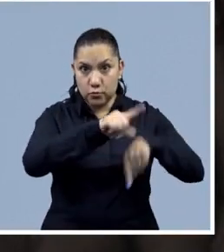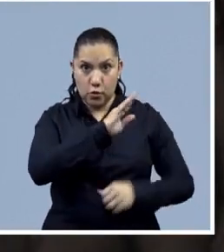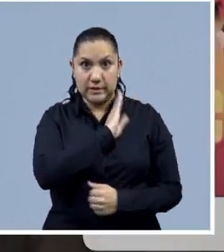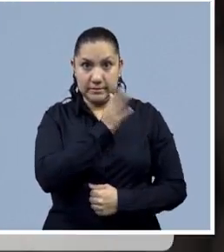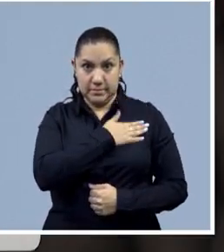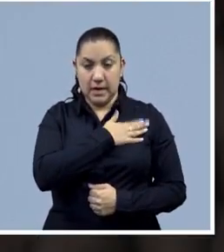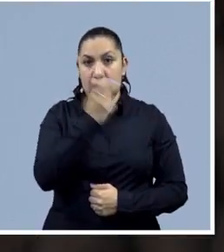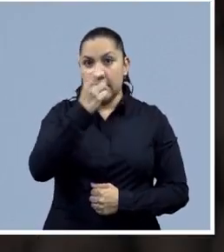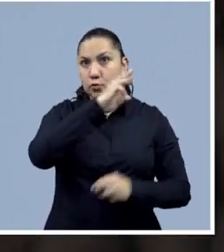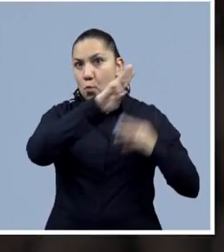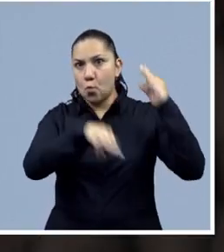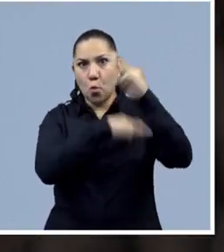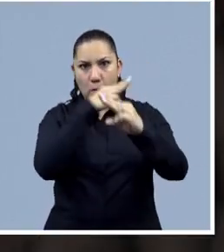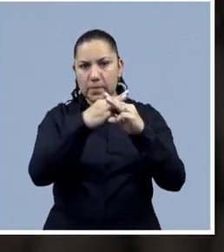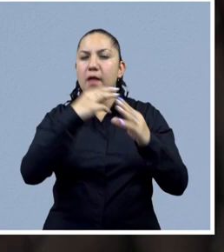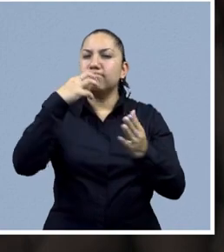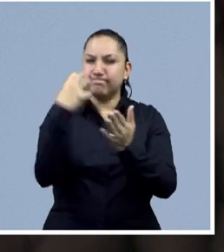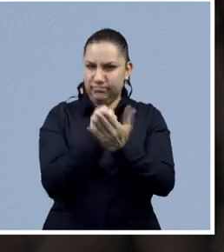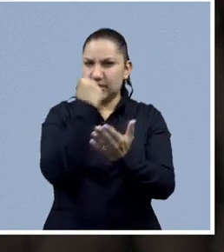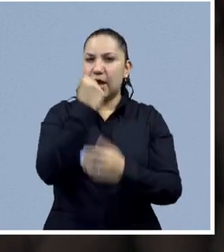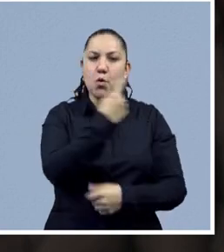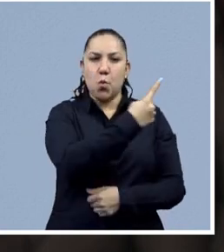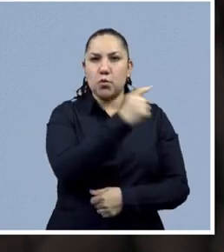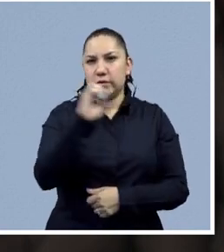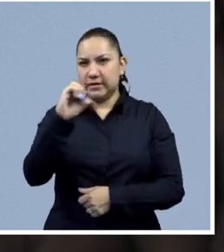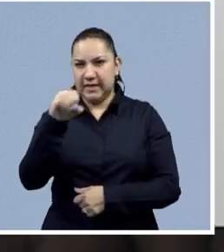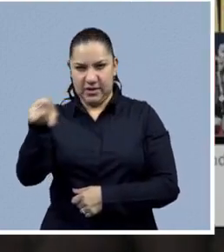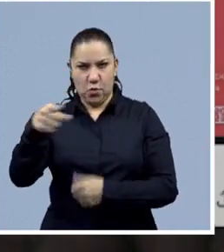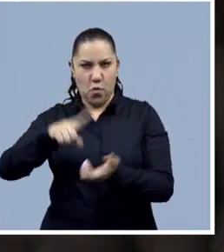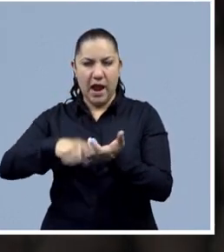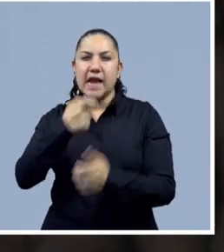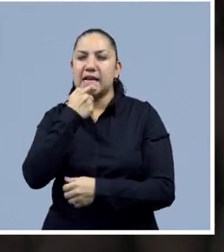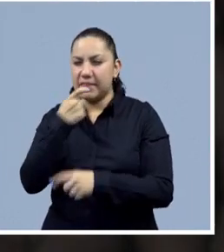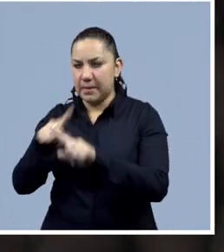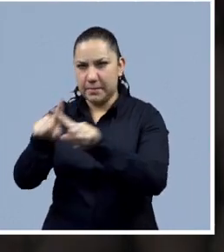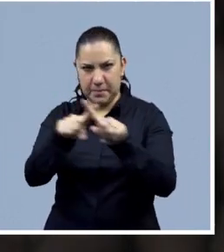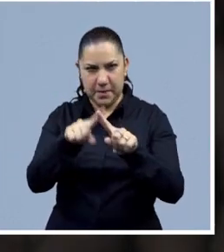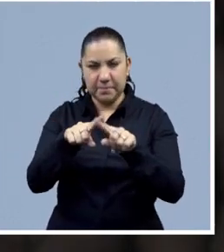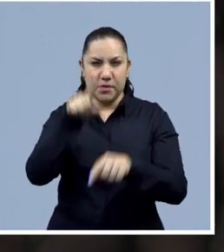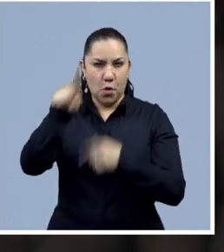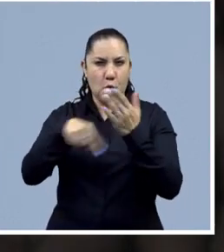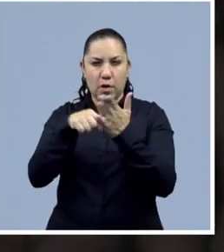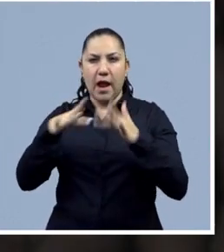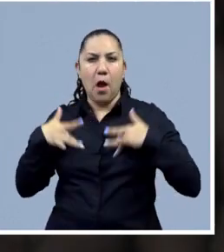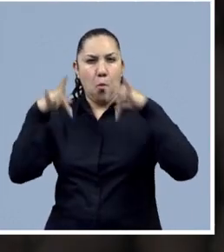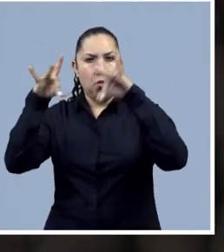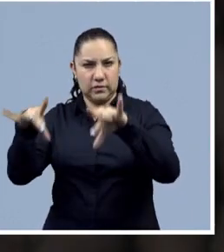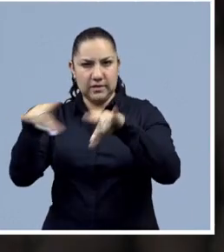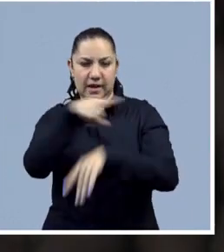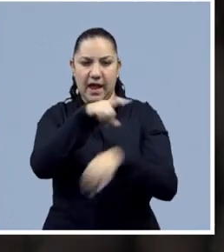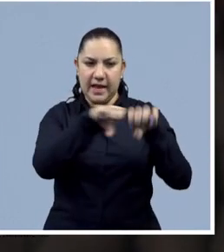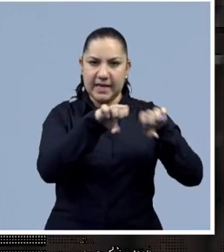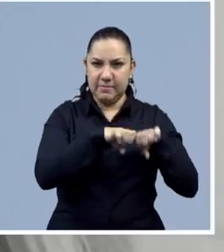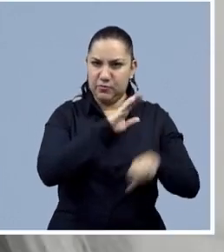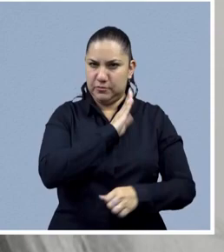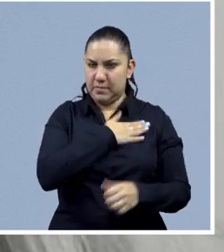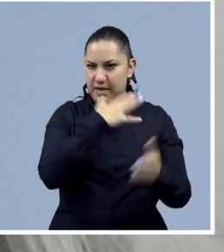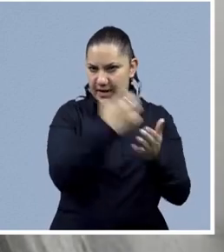primera Copa del Mundo en la rama femenil al vencer 1-0 al combinado inglés en el certamen celebrado en Australia.